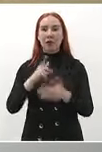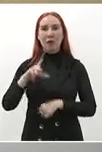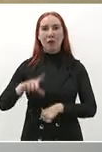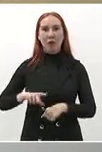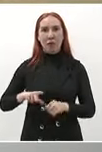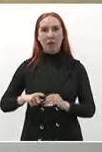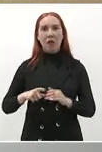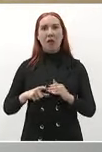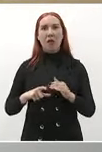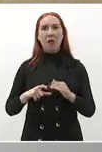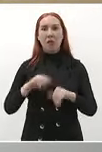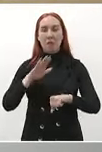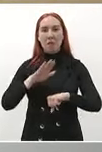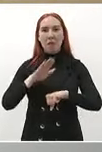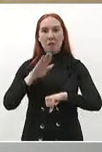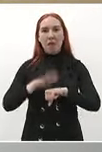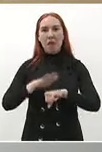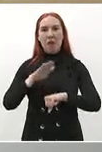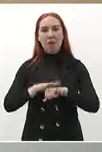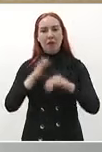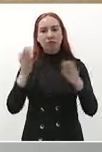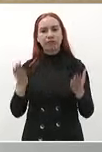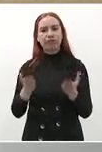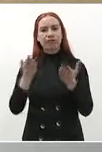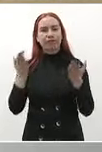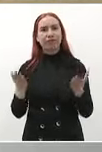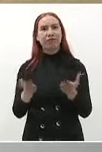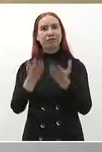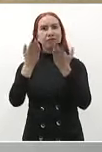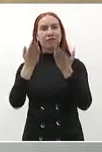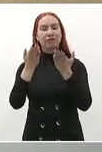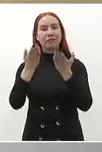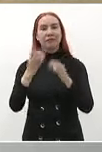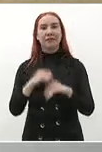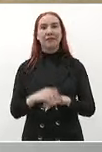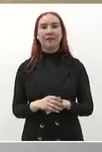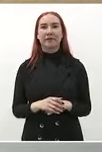lo tenían secuestrado al gobierno